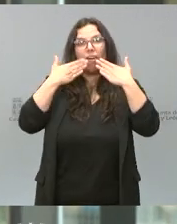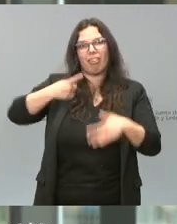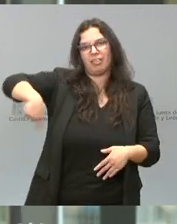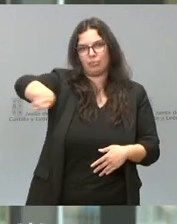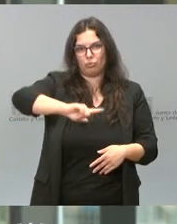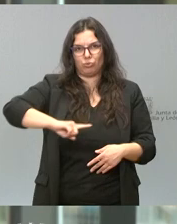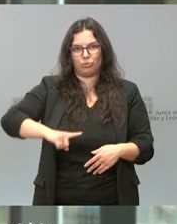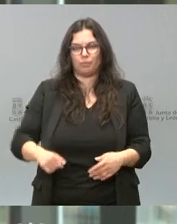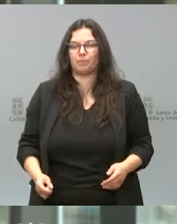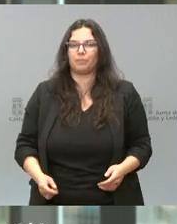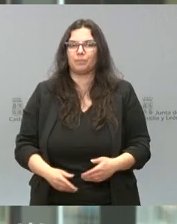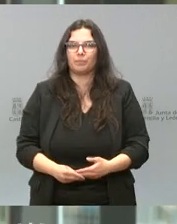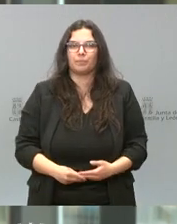vosotros.